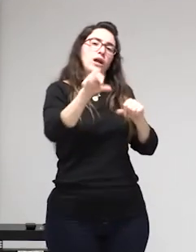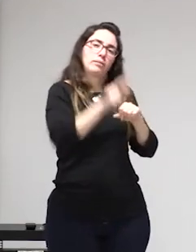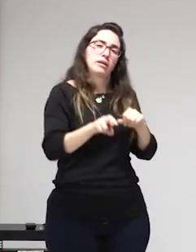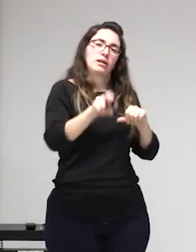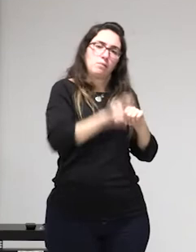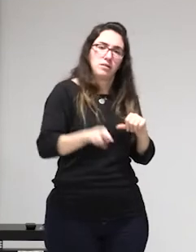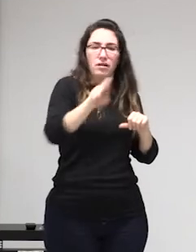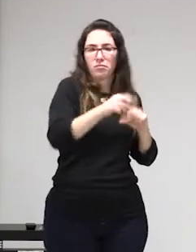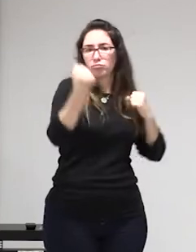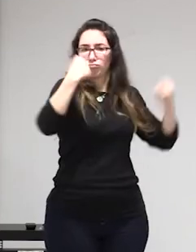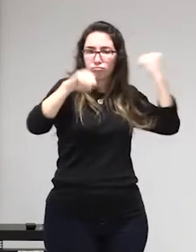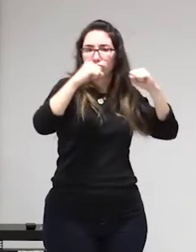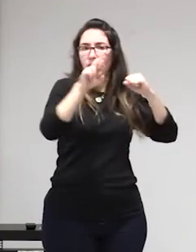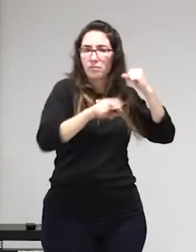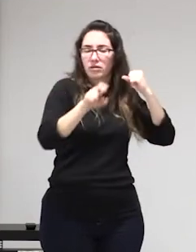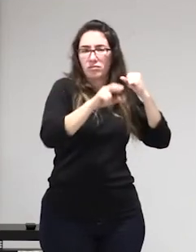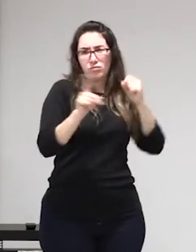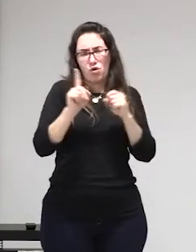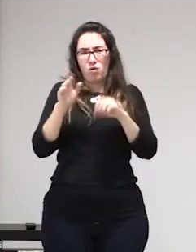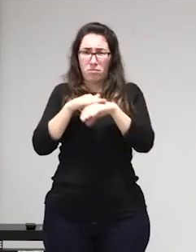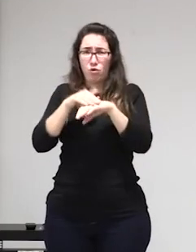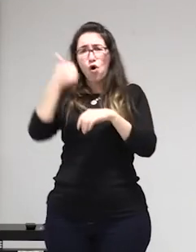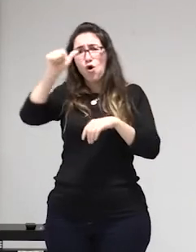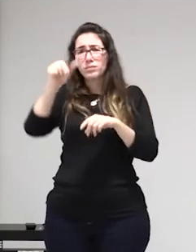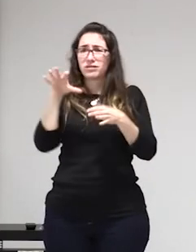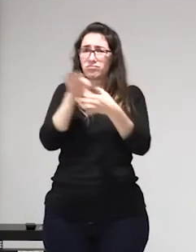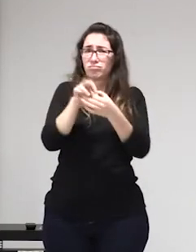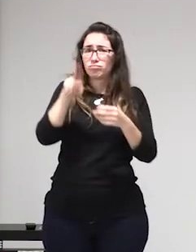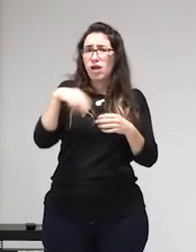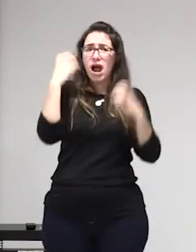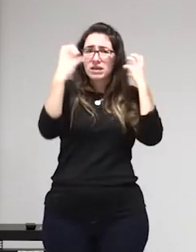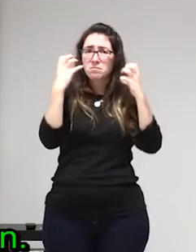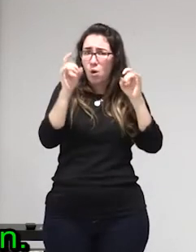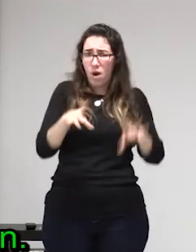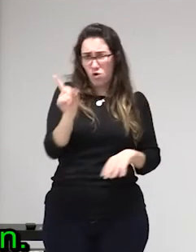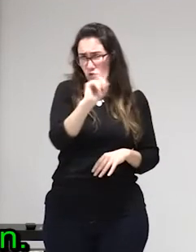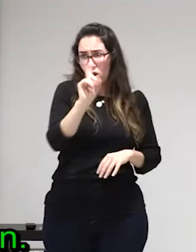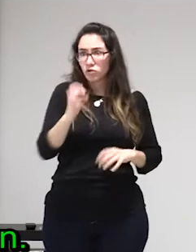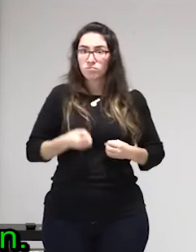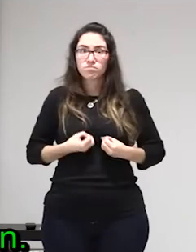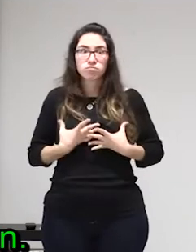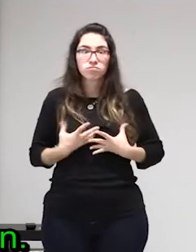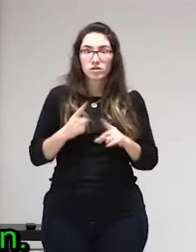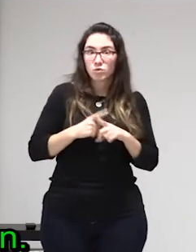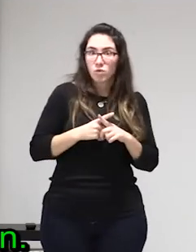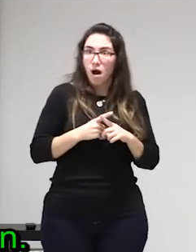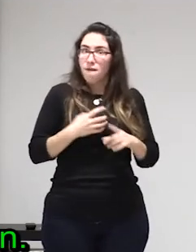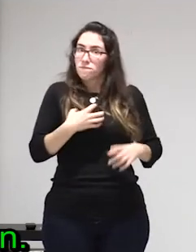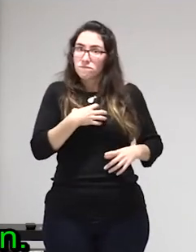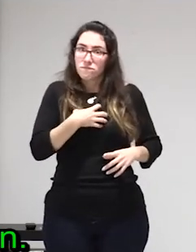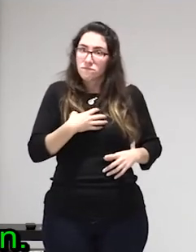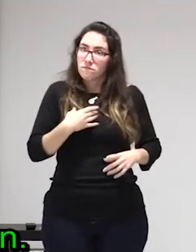y yo estoy ahí ofreciéndolo independientemente de si deseo o no deseo trabajar eso para mi no tiene